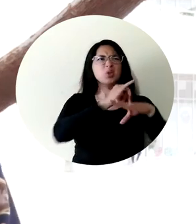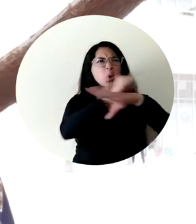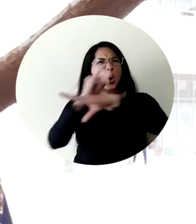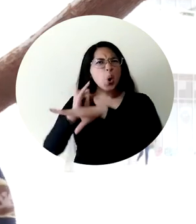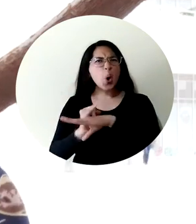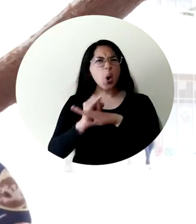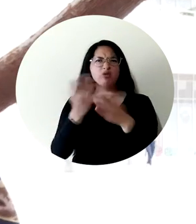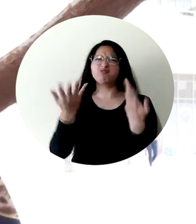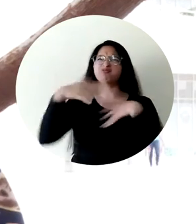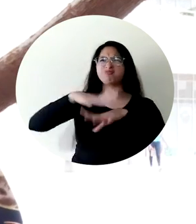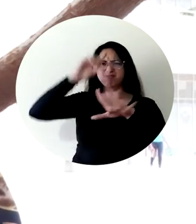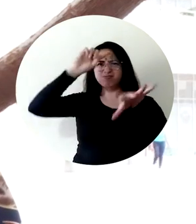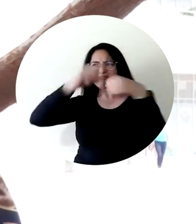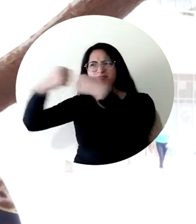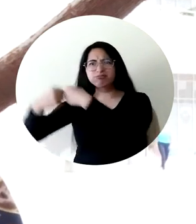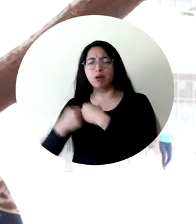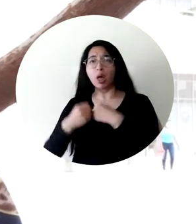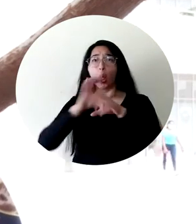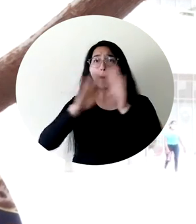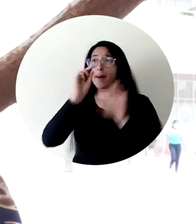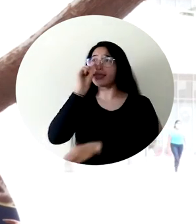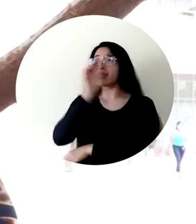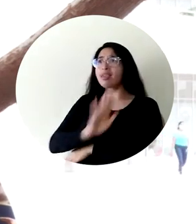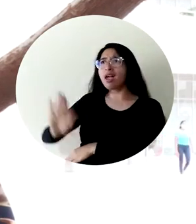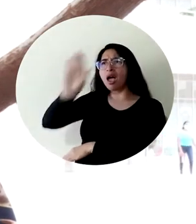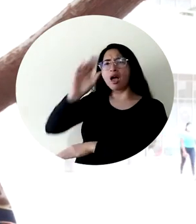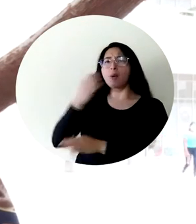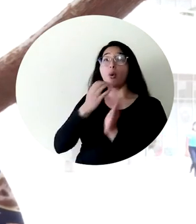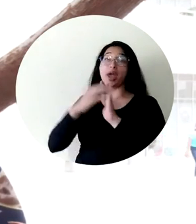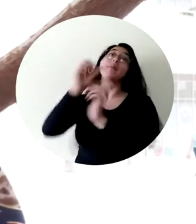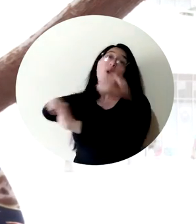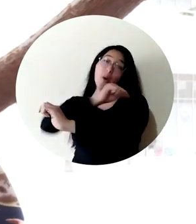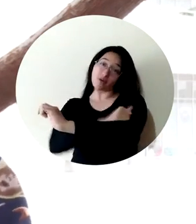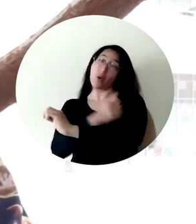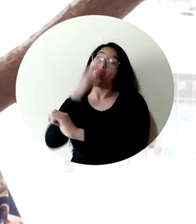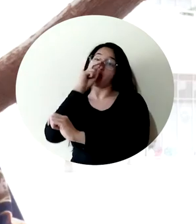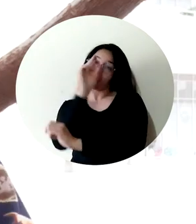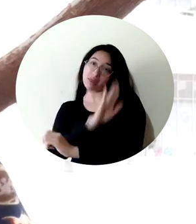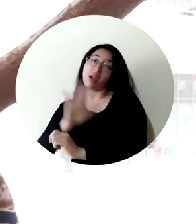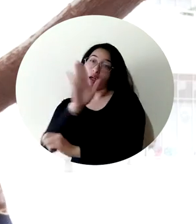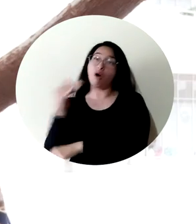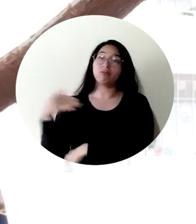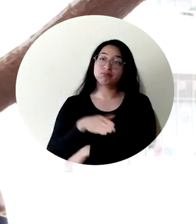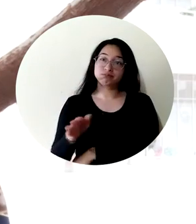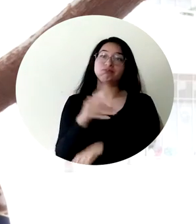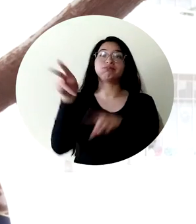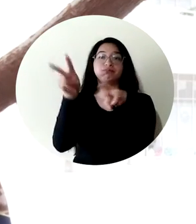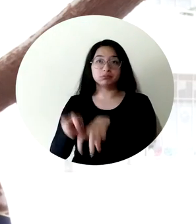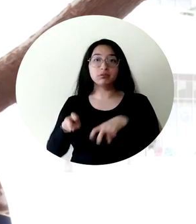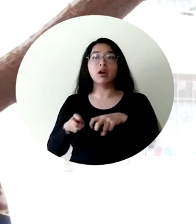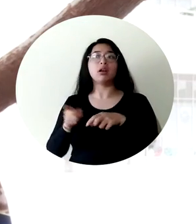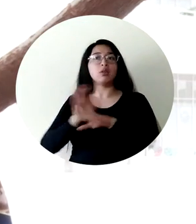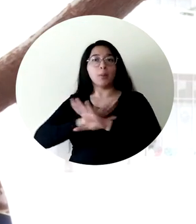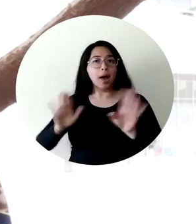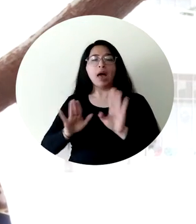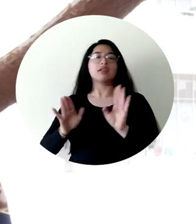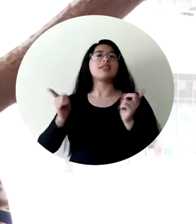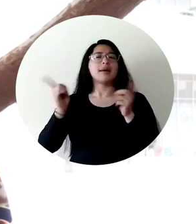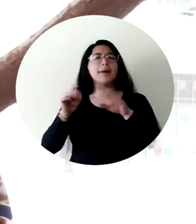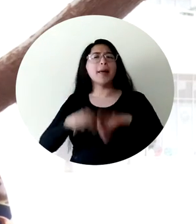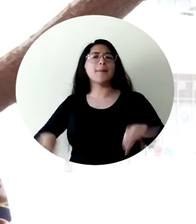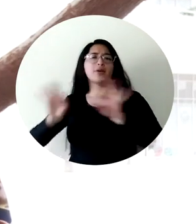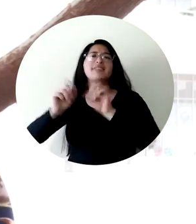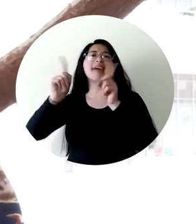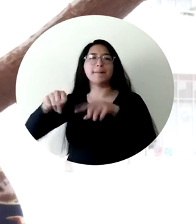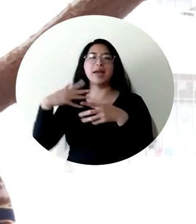interinstitucionales, no solo en el ámbito nacional, como la Autoridad Nacional de Agricultura y Pesca, sino también